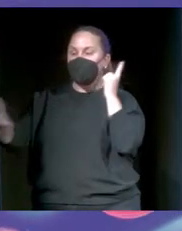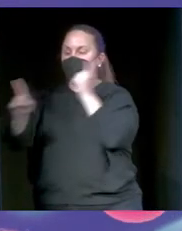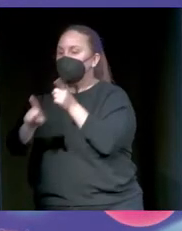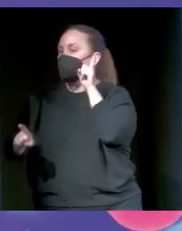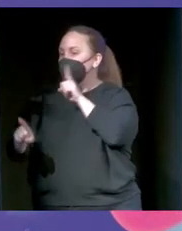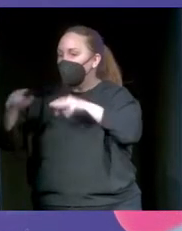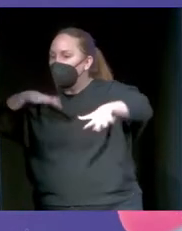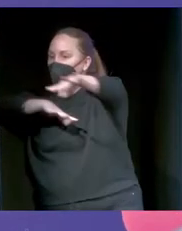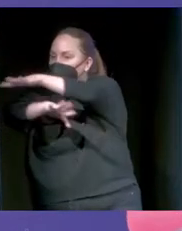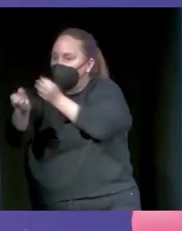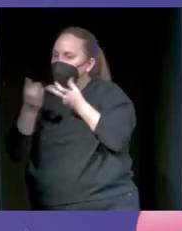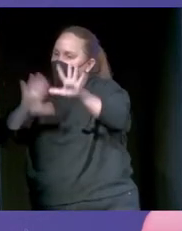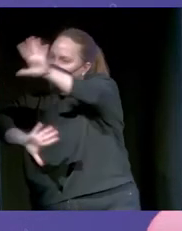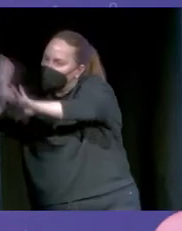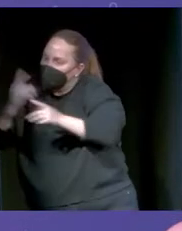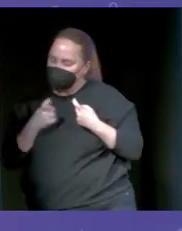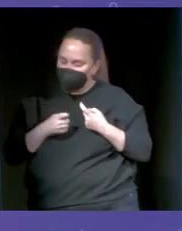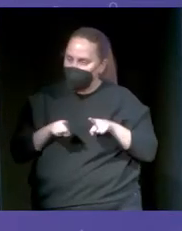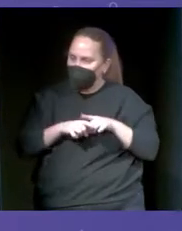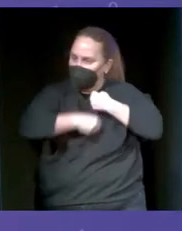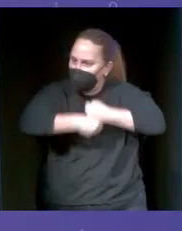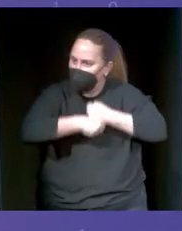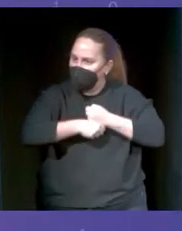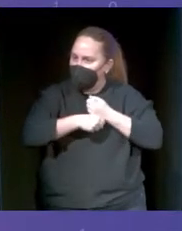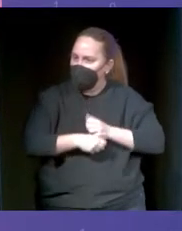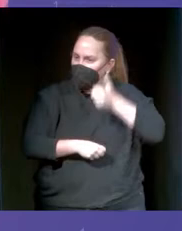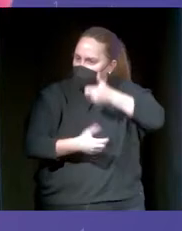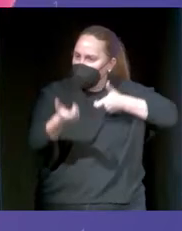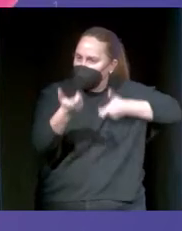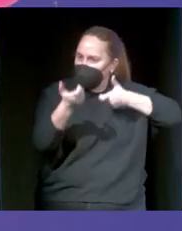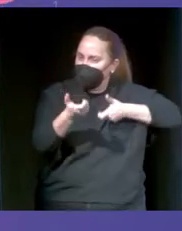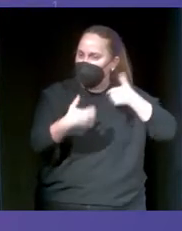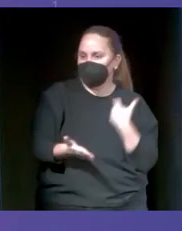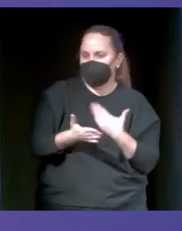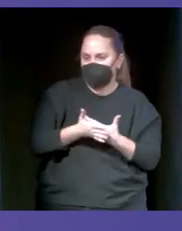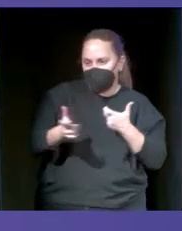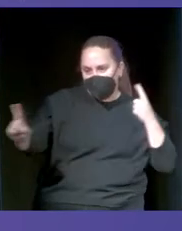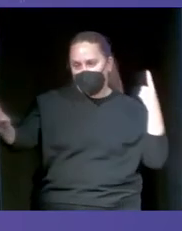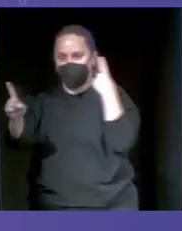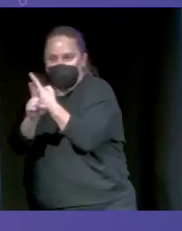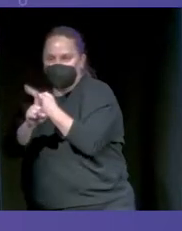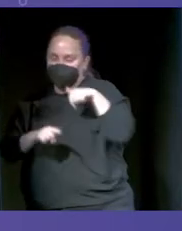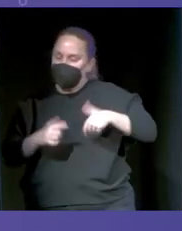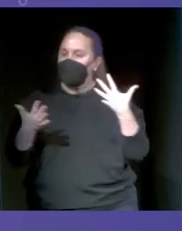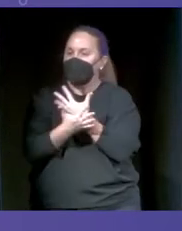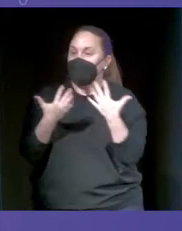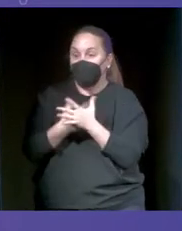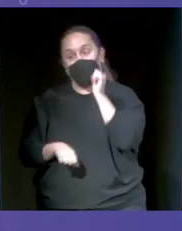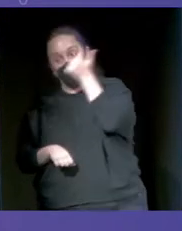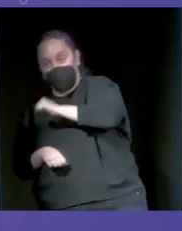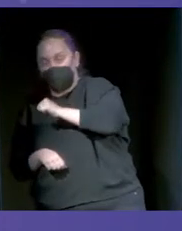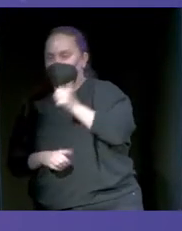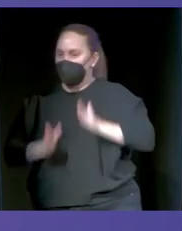digitales. O centauros de la verificación. ¿Qué es eso? Es la hibridación entre un humano y una máquina. Entre un